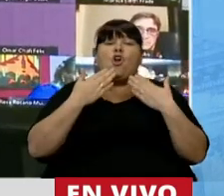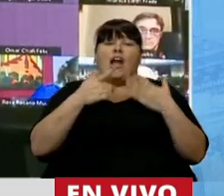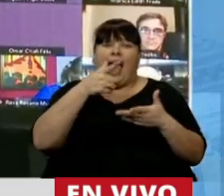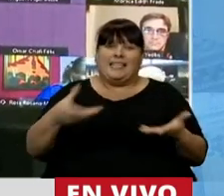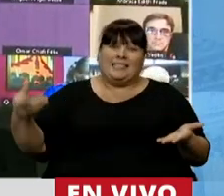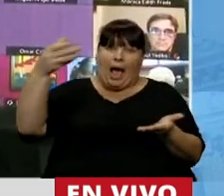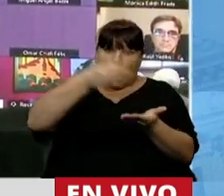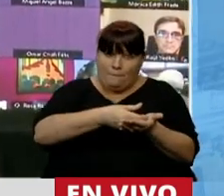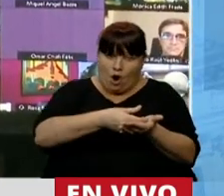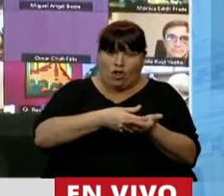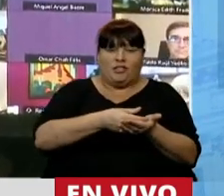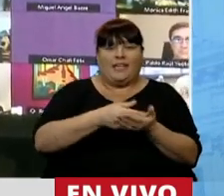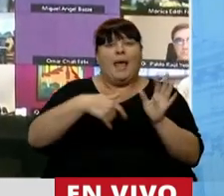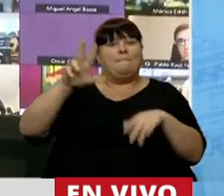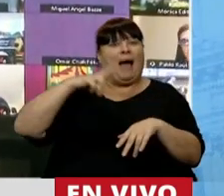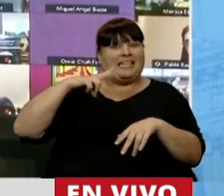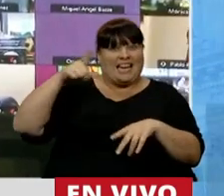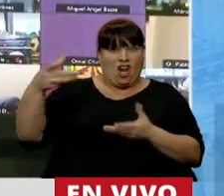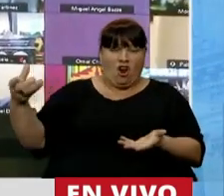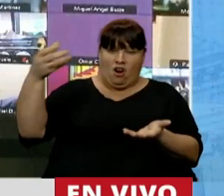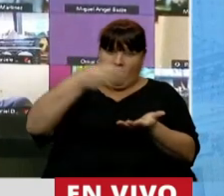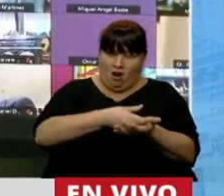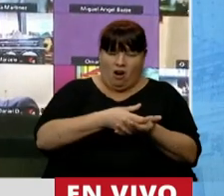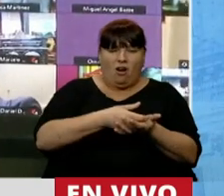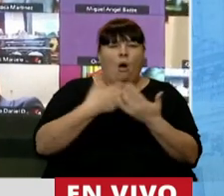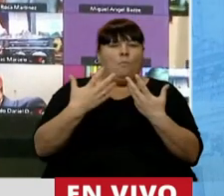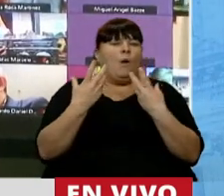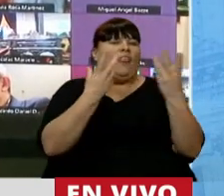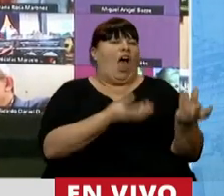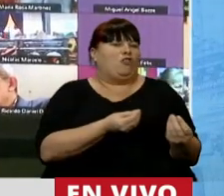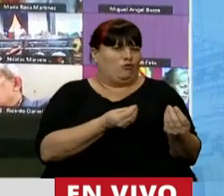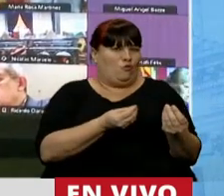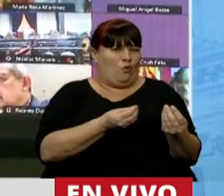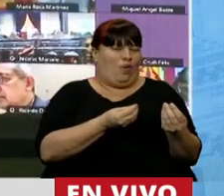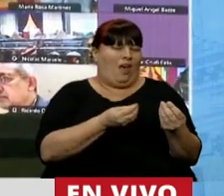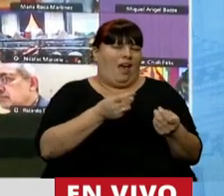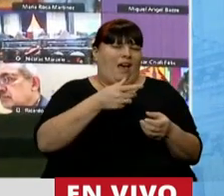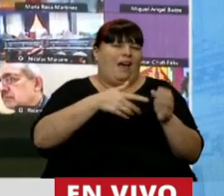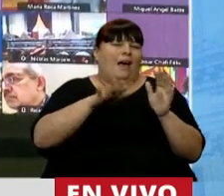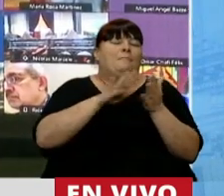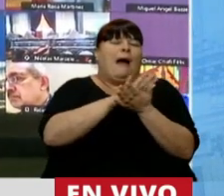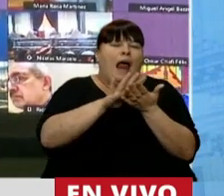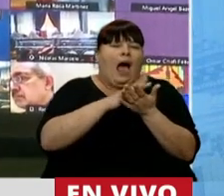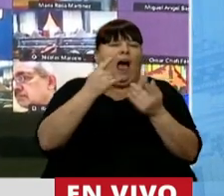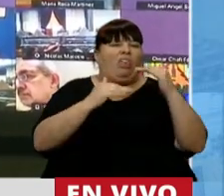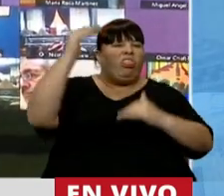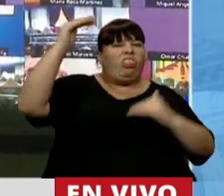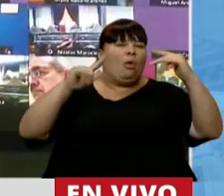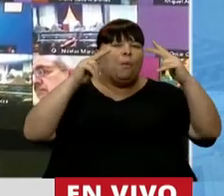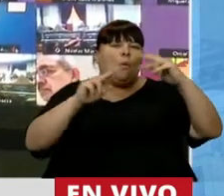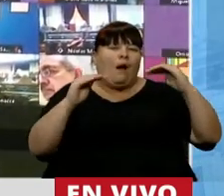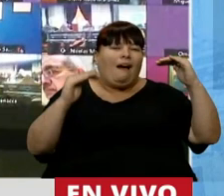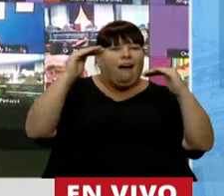aporte de los que más tienen se va a poder ayudar a desandar tanta inequidad